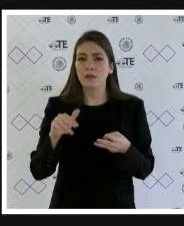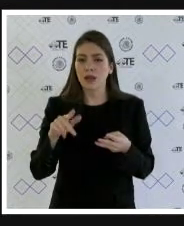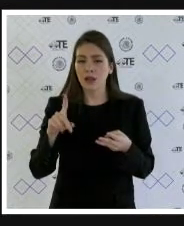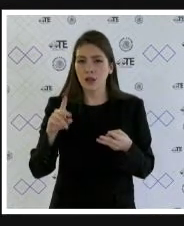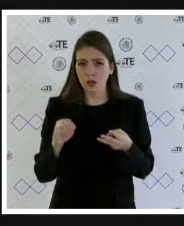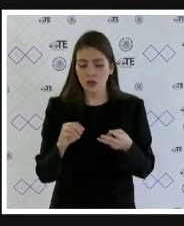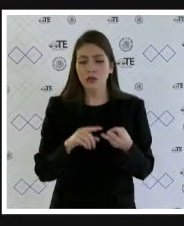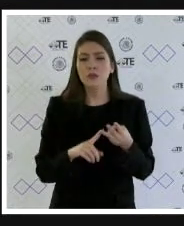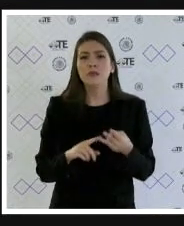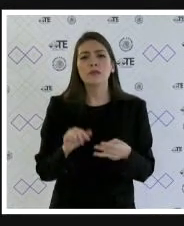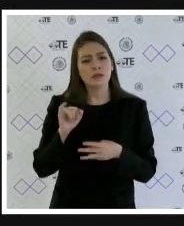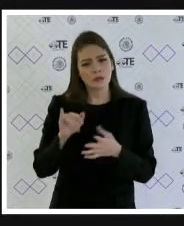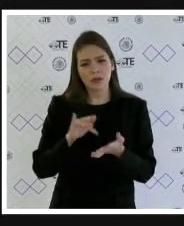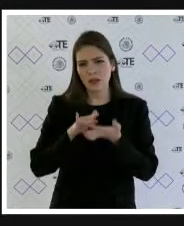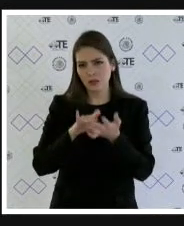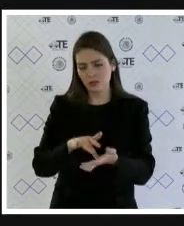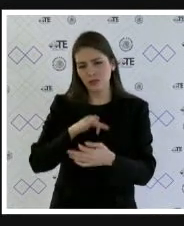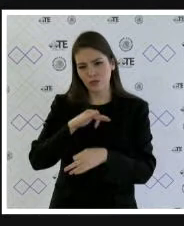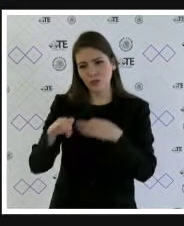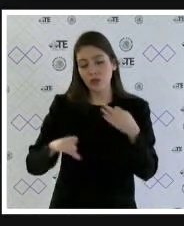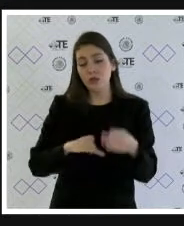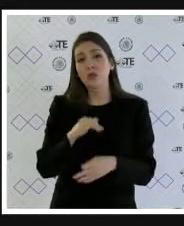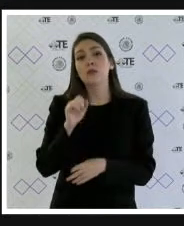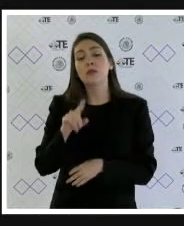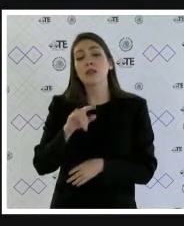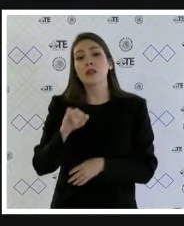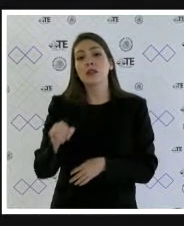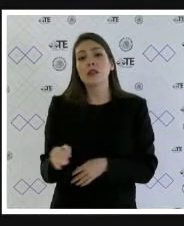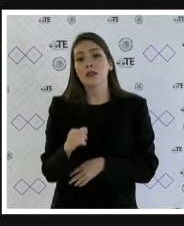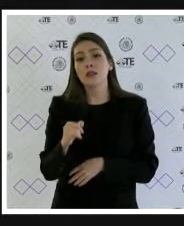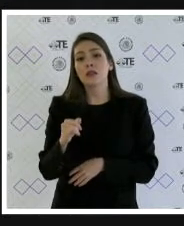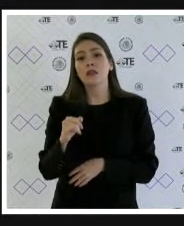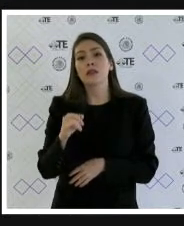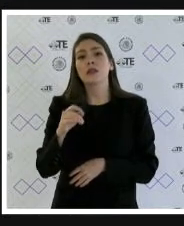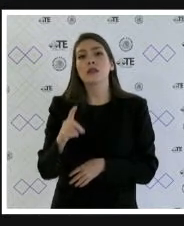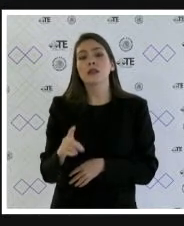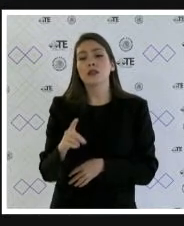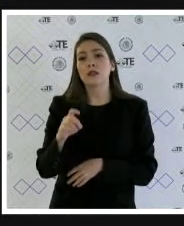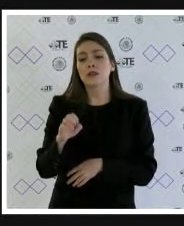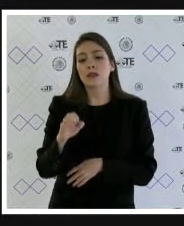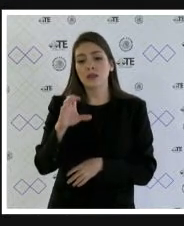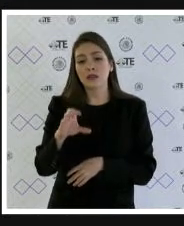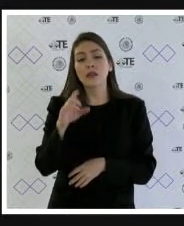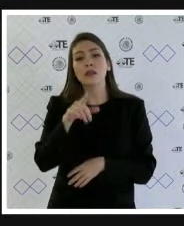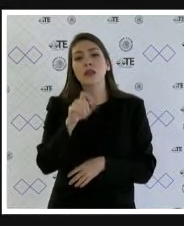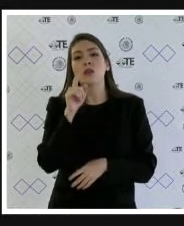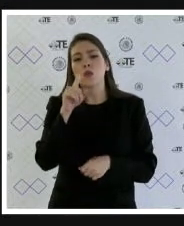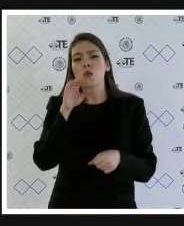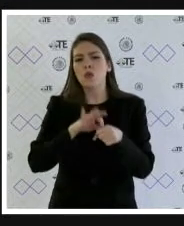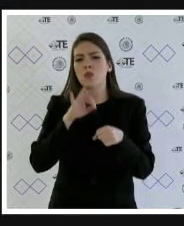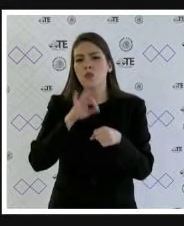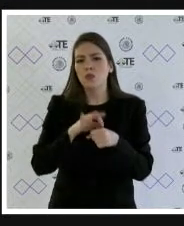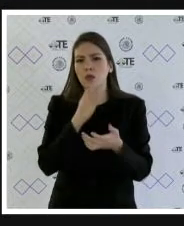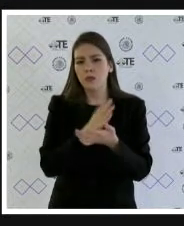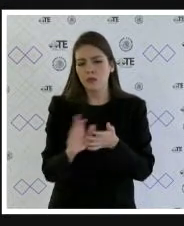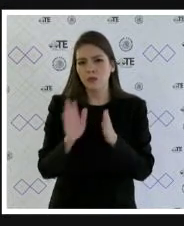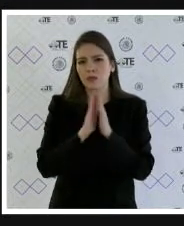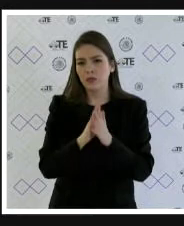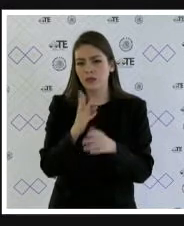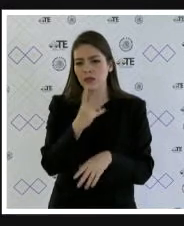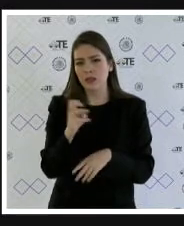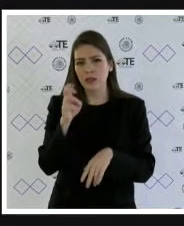de los proyectos de la cuenta secretario con excepción del juicio electoral trescientos setenta en el que anuncio que emitiría voto particular gracias